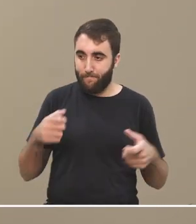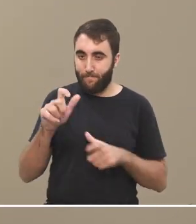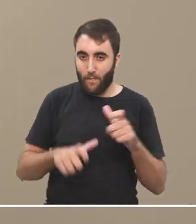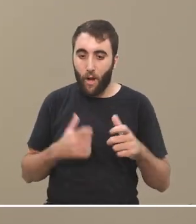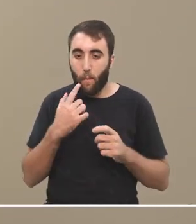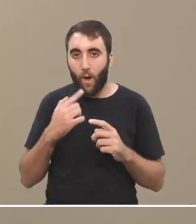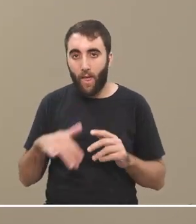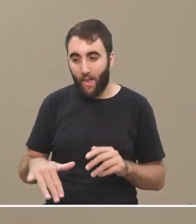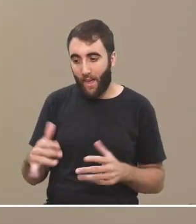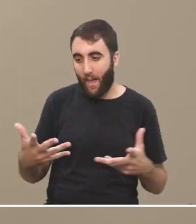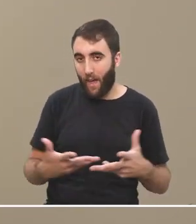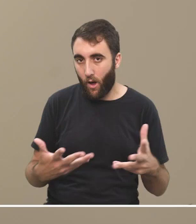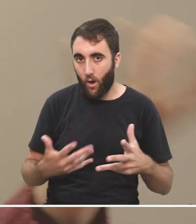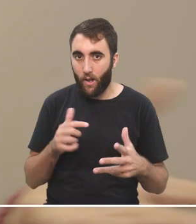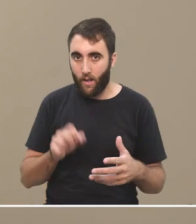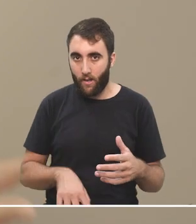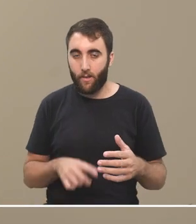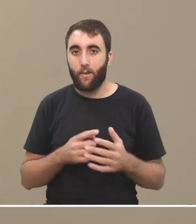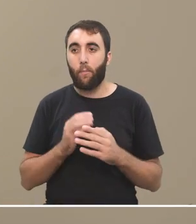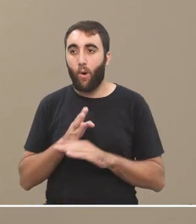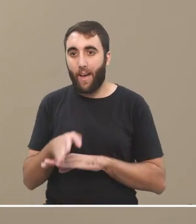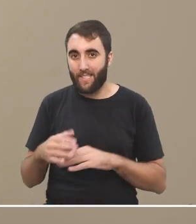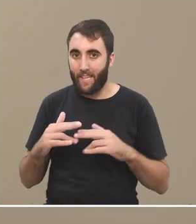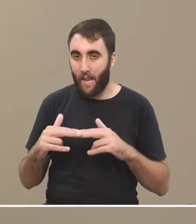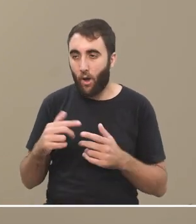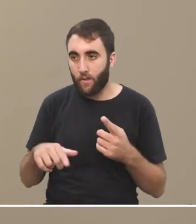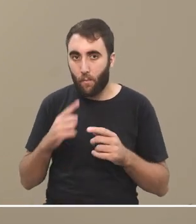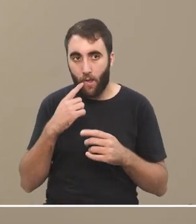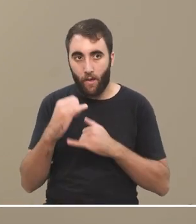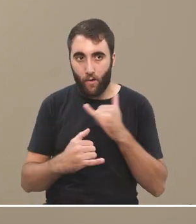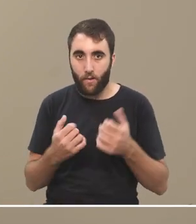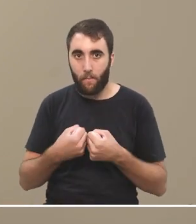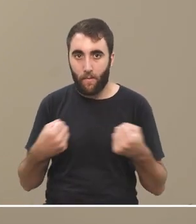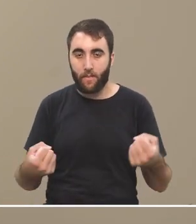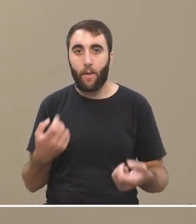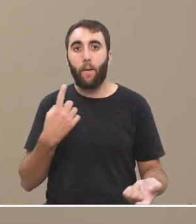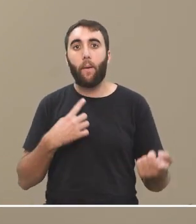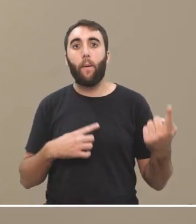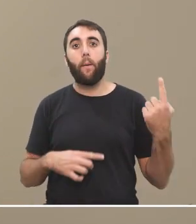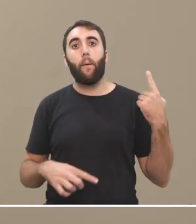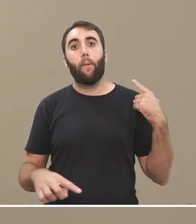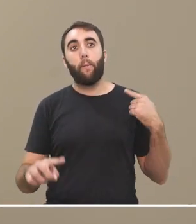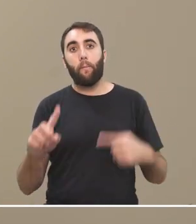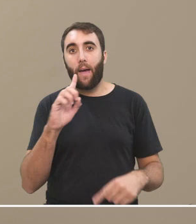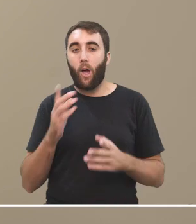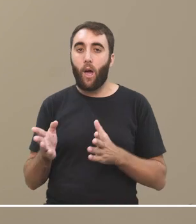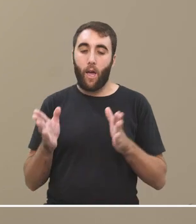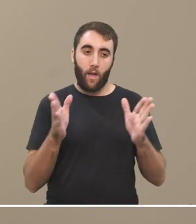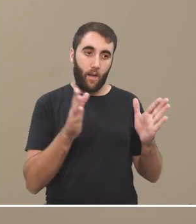enormemente por lo menos a quienes tienen acceso a todo esto ¿no? pero por otro lado también